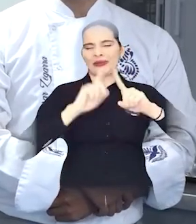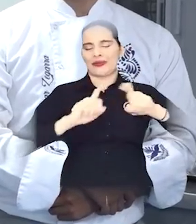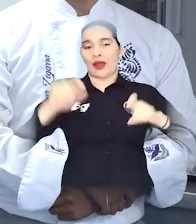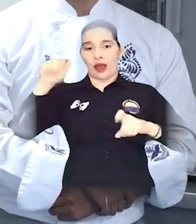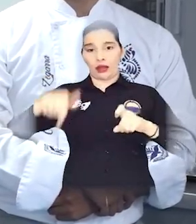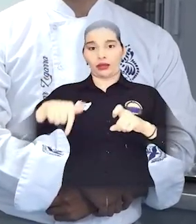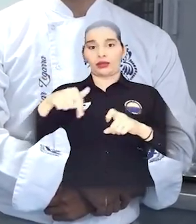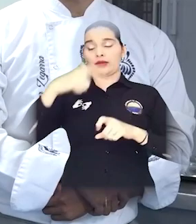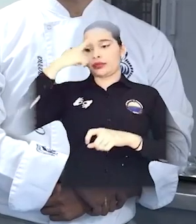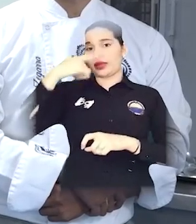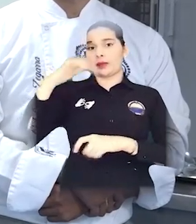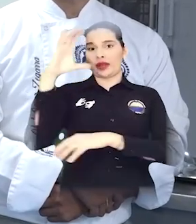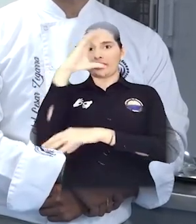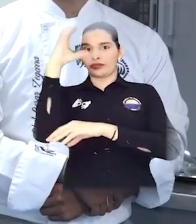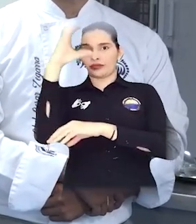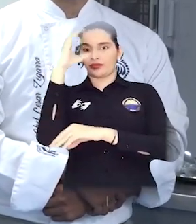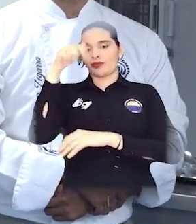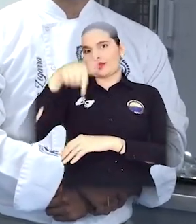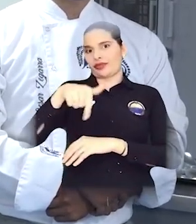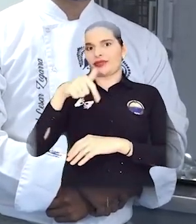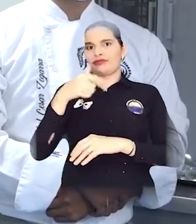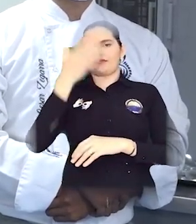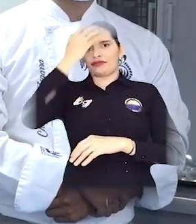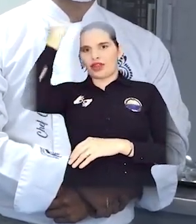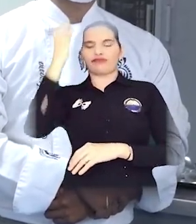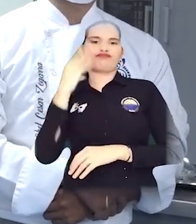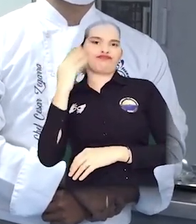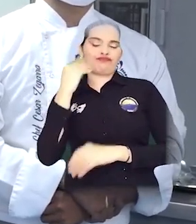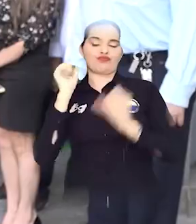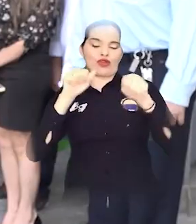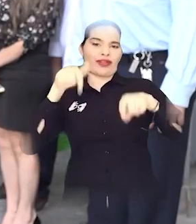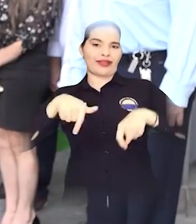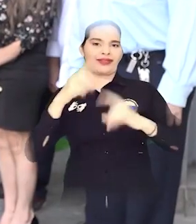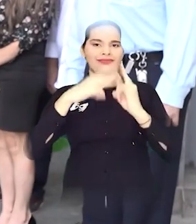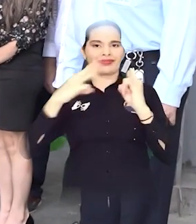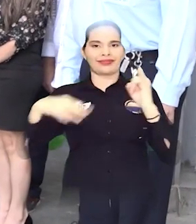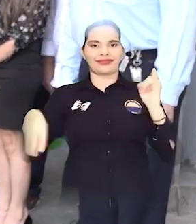gastronómico abierto, donde todos los chefs de la ciudad estén experimentando.